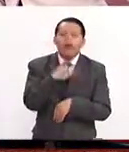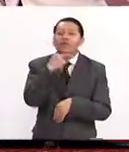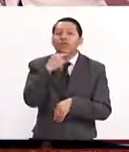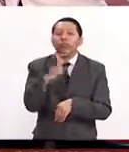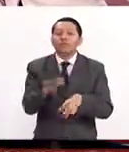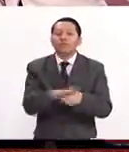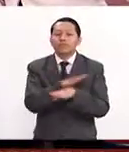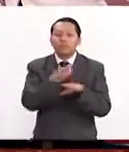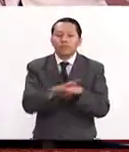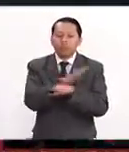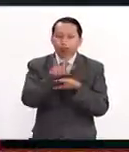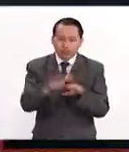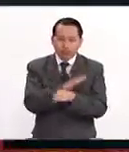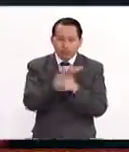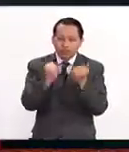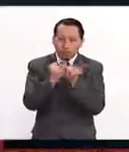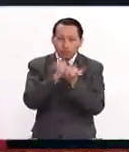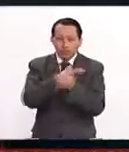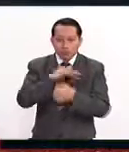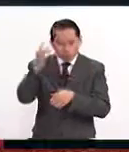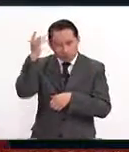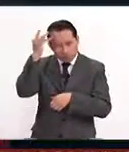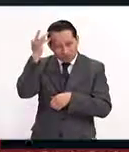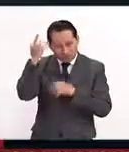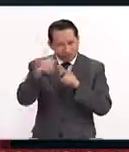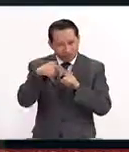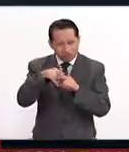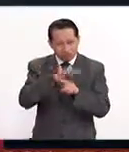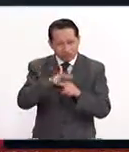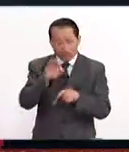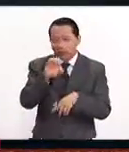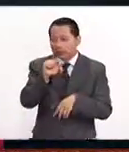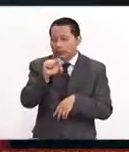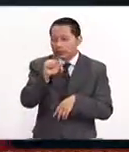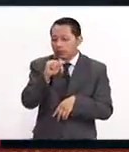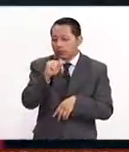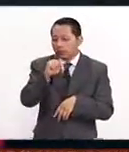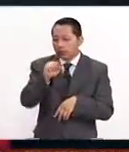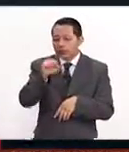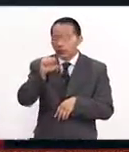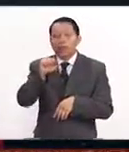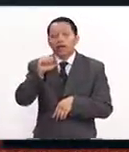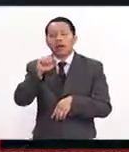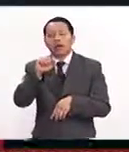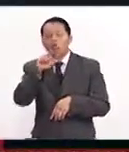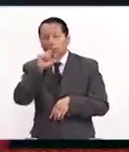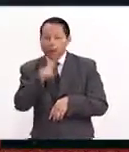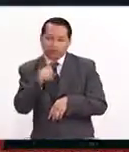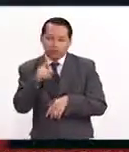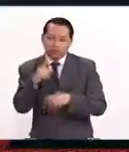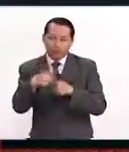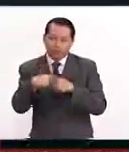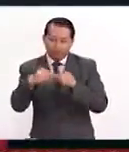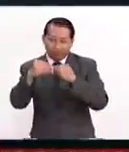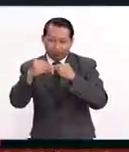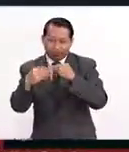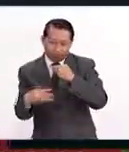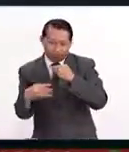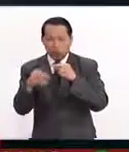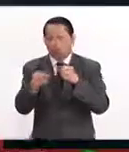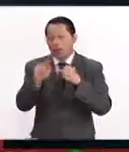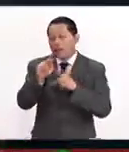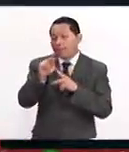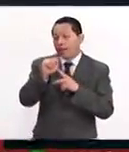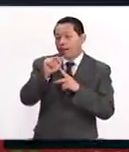voz. También hay problemas neurológicos degenerativos, como la esclerosis lateral amiotrófica o la múltiple o el mismo Parkinson,